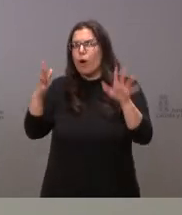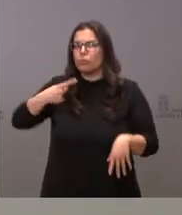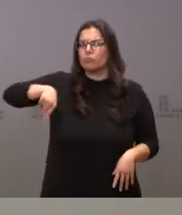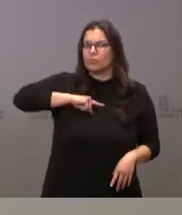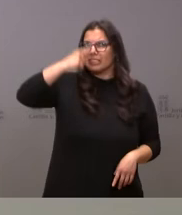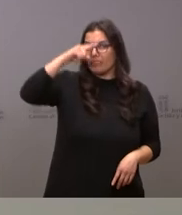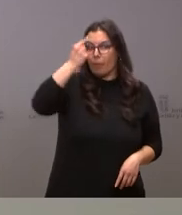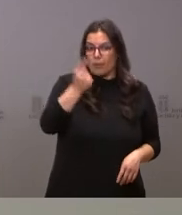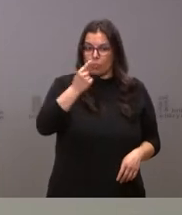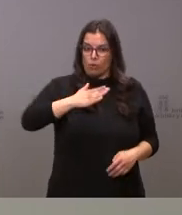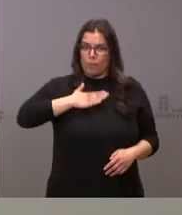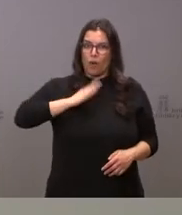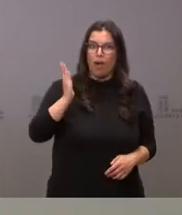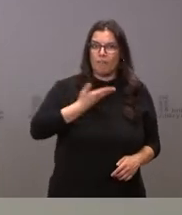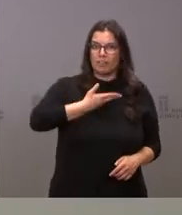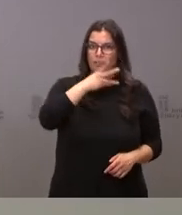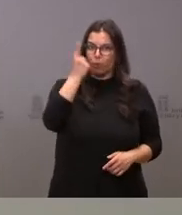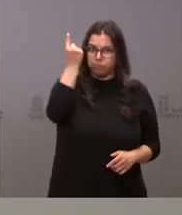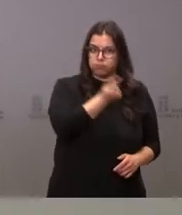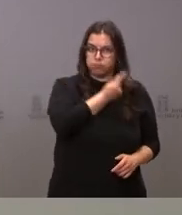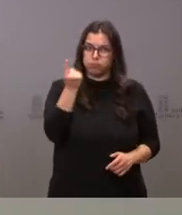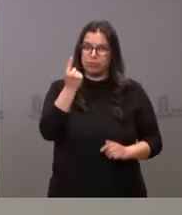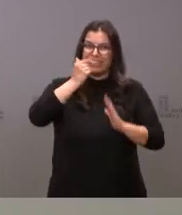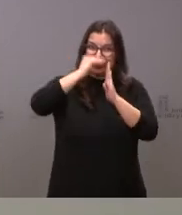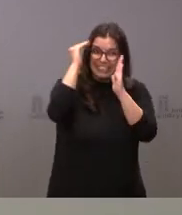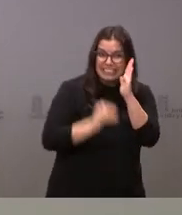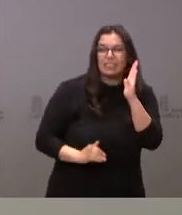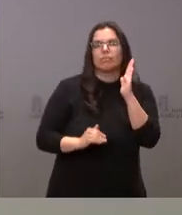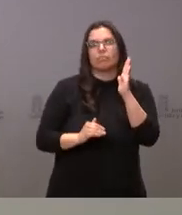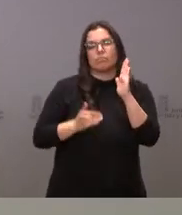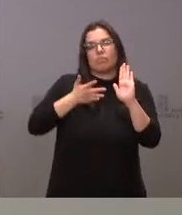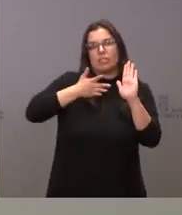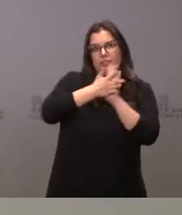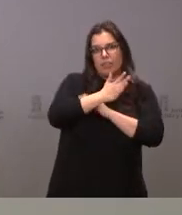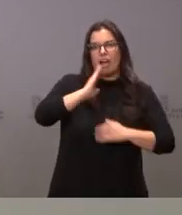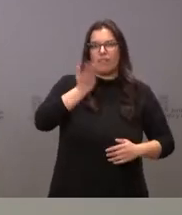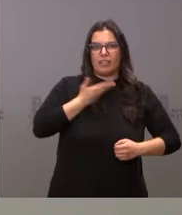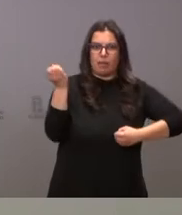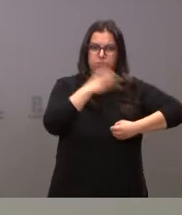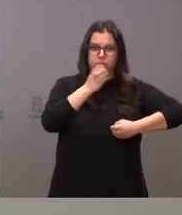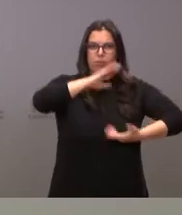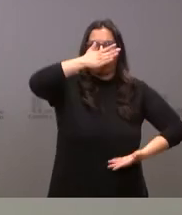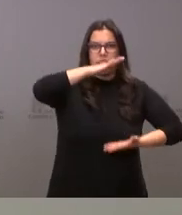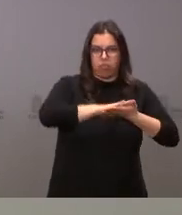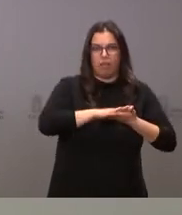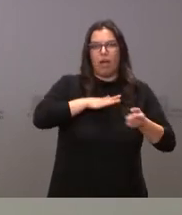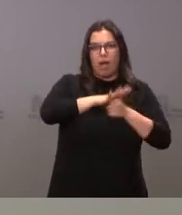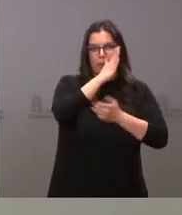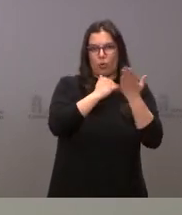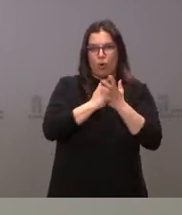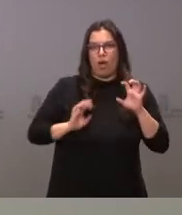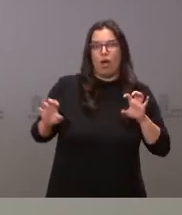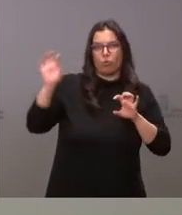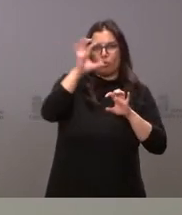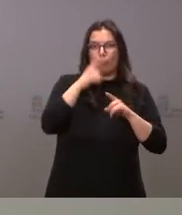hacia el IVA súper reducido en la energía también tendría un impacto sobre la menor recaudación en el ámbito autonómico, que estamos